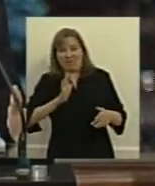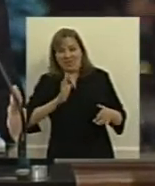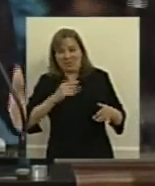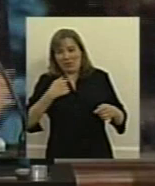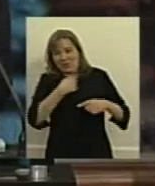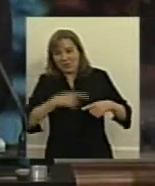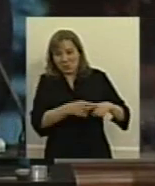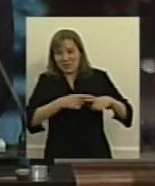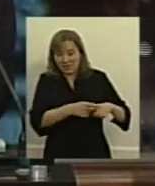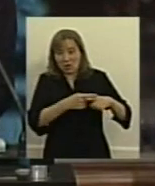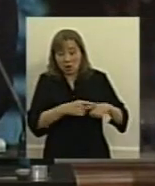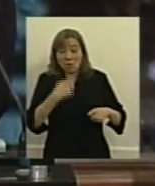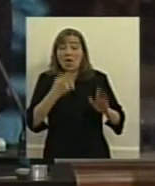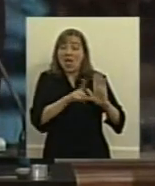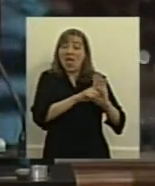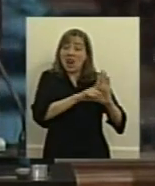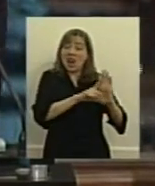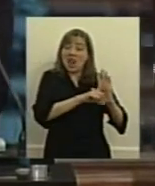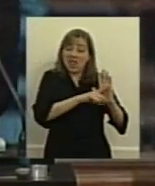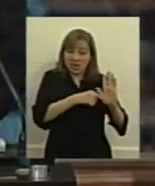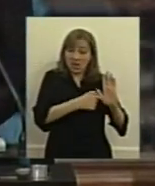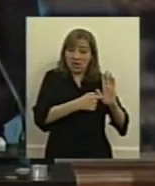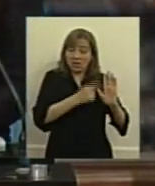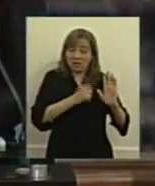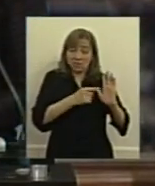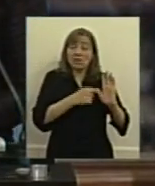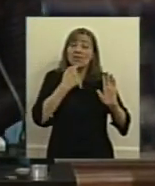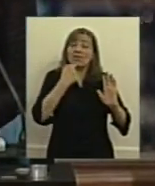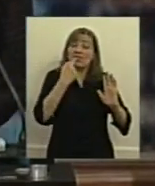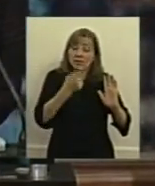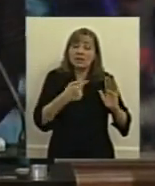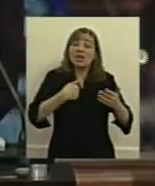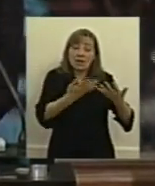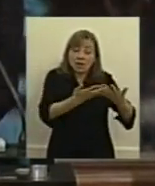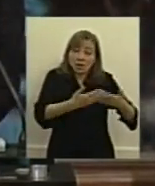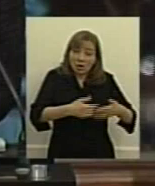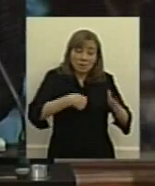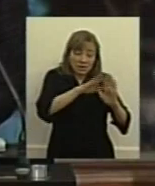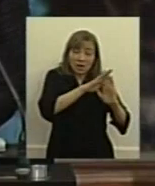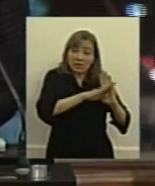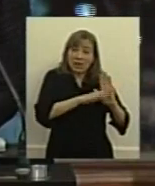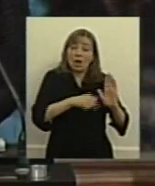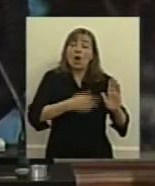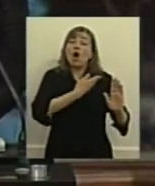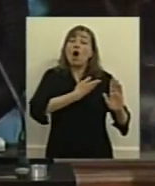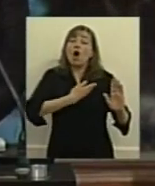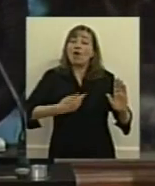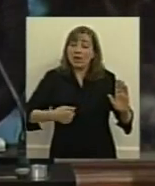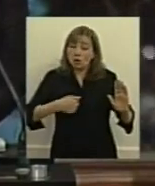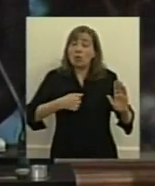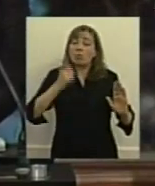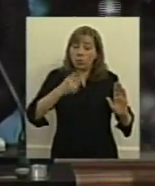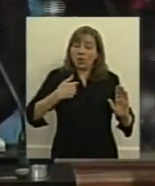la propia ley prevé que en este caso a través de la reglamentación el estado podrá aumentar